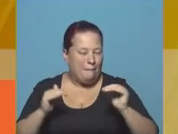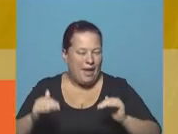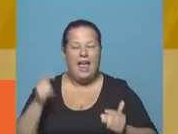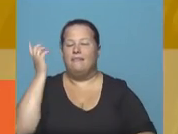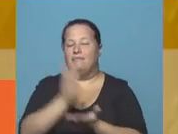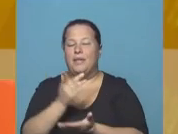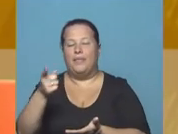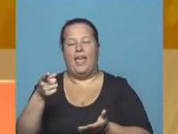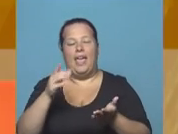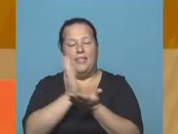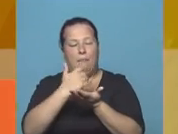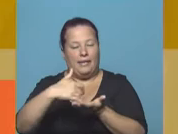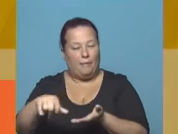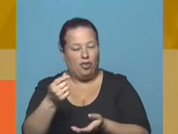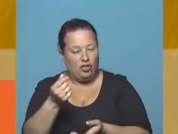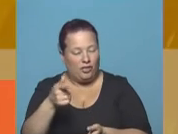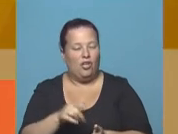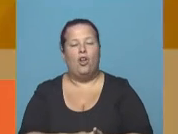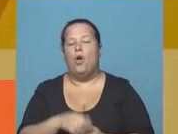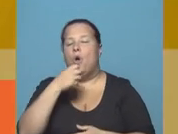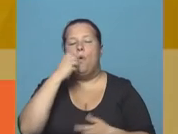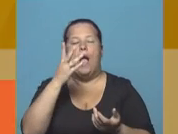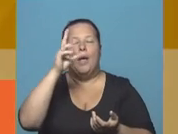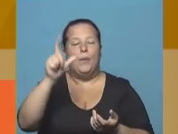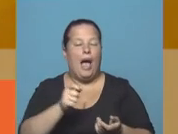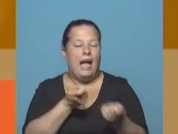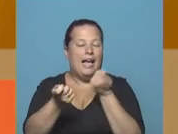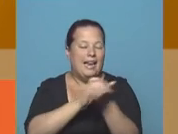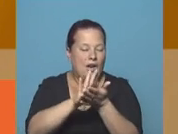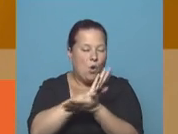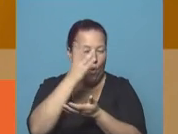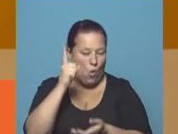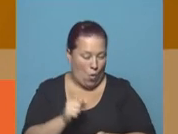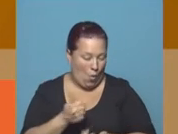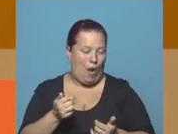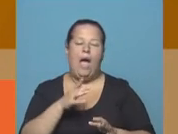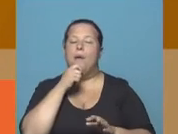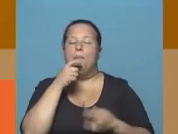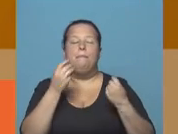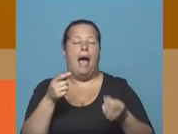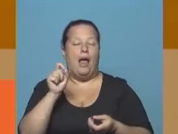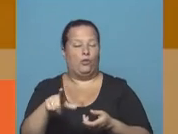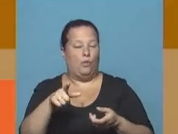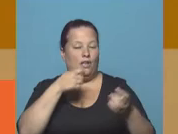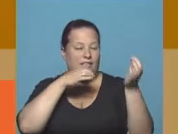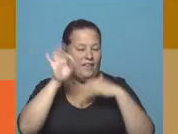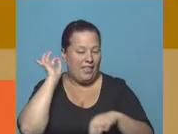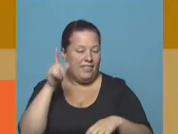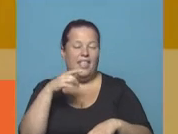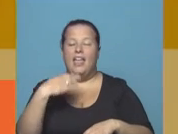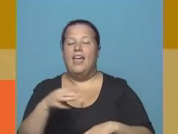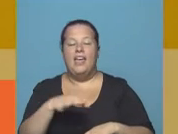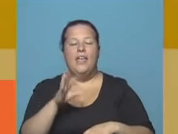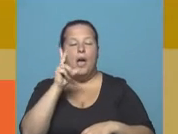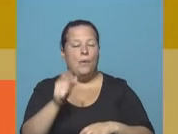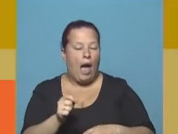que impone el Departamento del Tesoro a cualquier banco que negocie con Cuba, ¿verdad? Por ejemplo, para tú exportar necesitas que